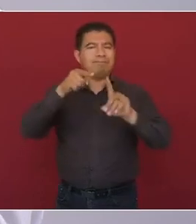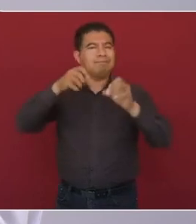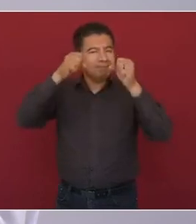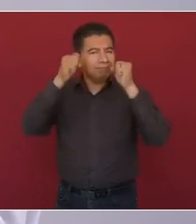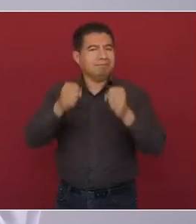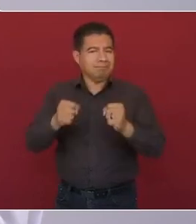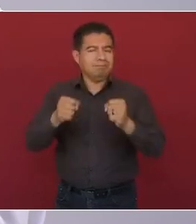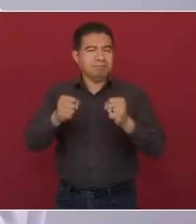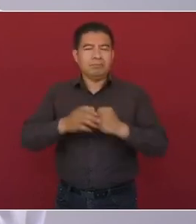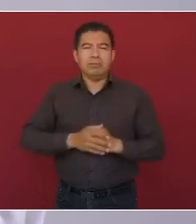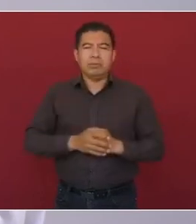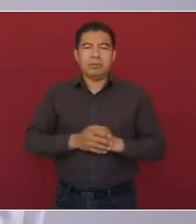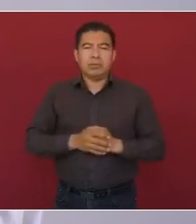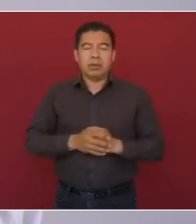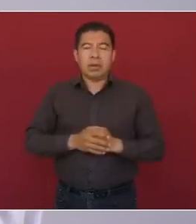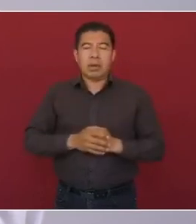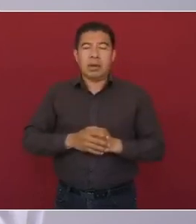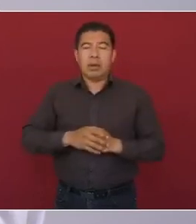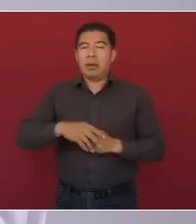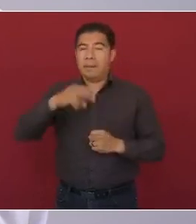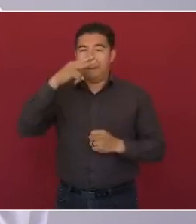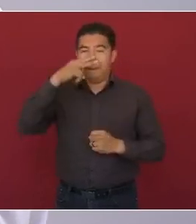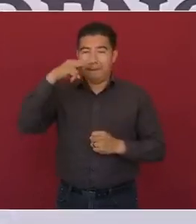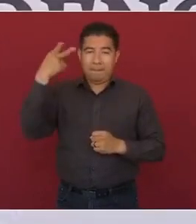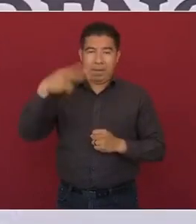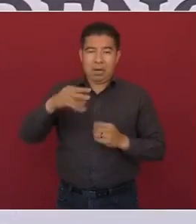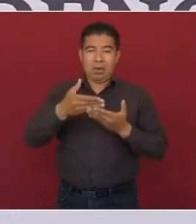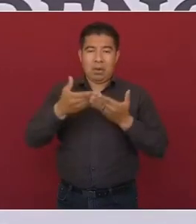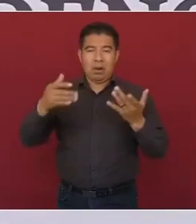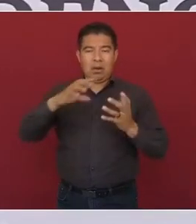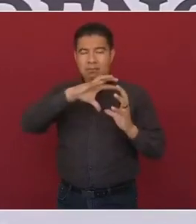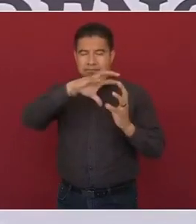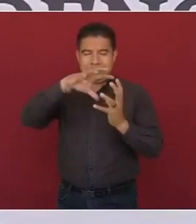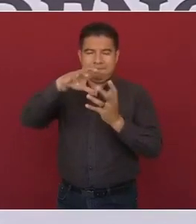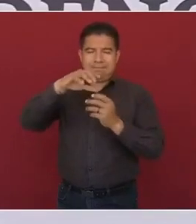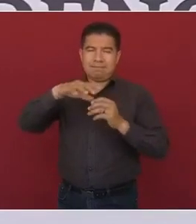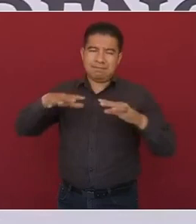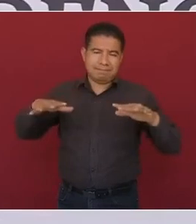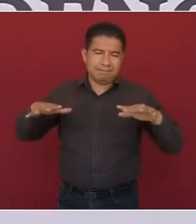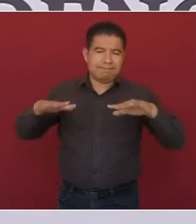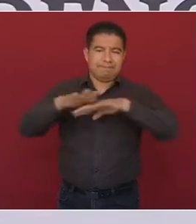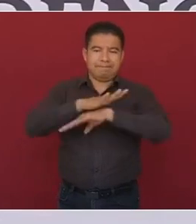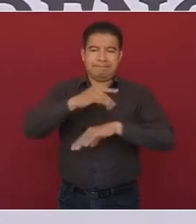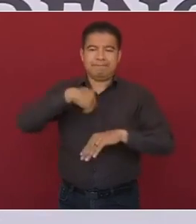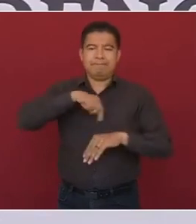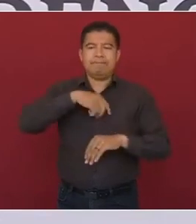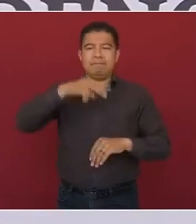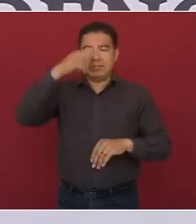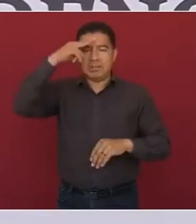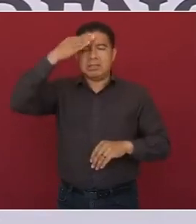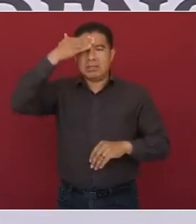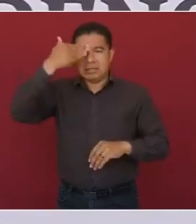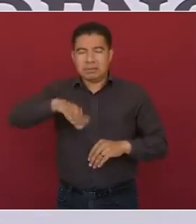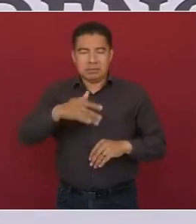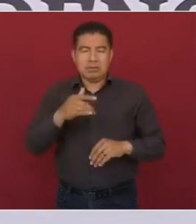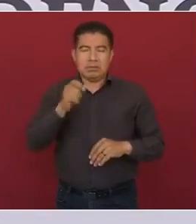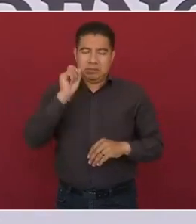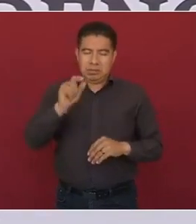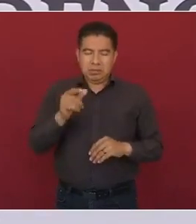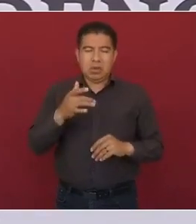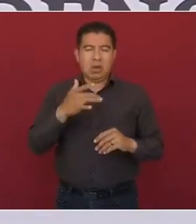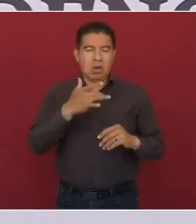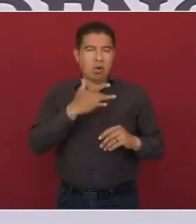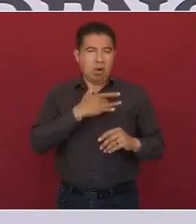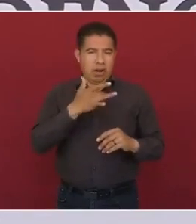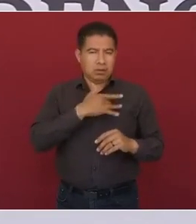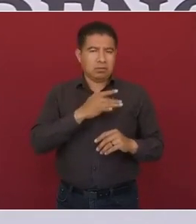tiene nuevo rostro, está latiendo el corazón de nuestro país como nunca antes lo había hecho. Lo estamos logrando